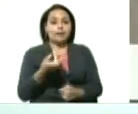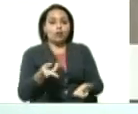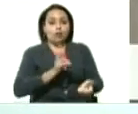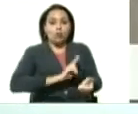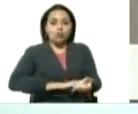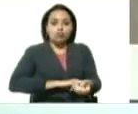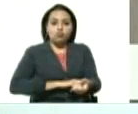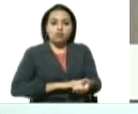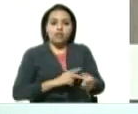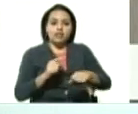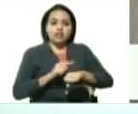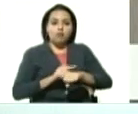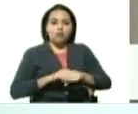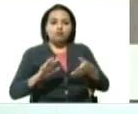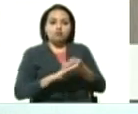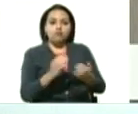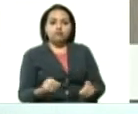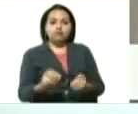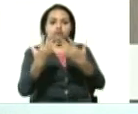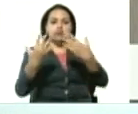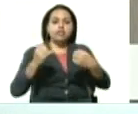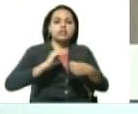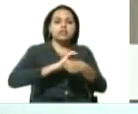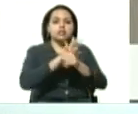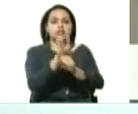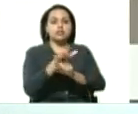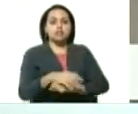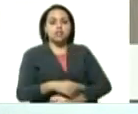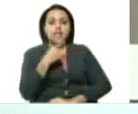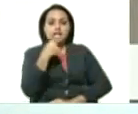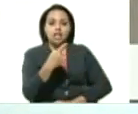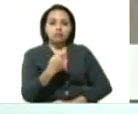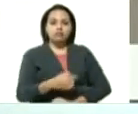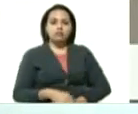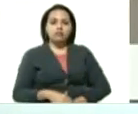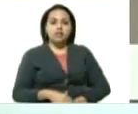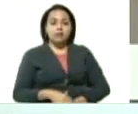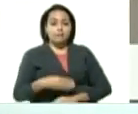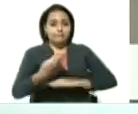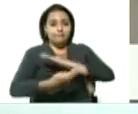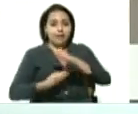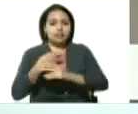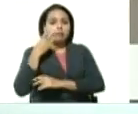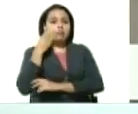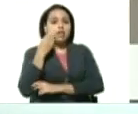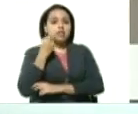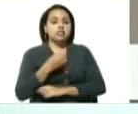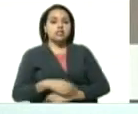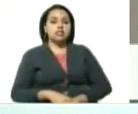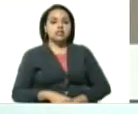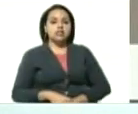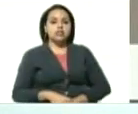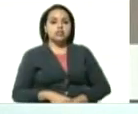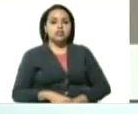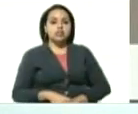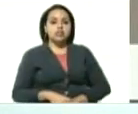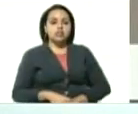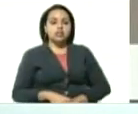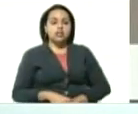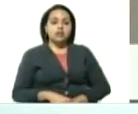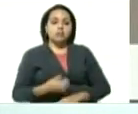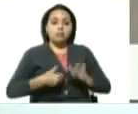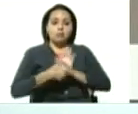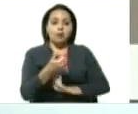momentos del brote del COVID-19 dijeron bueno en base a nuestra experiencia el esteroide está funcionando